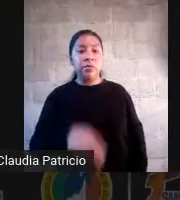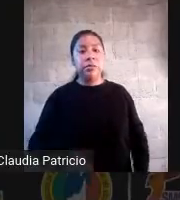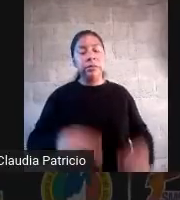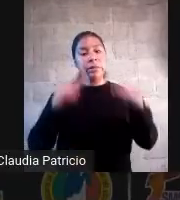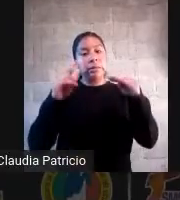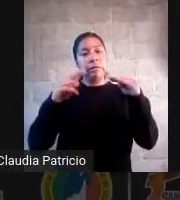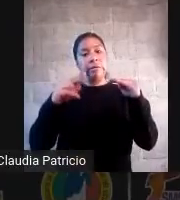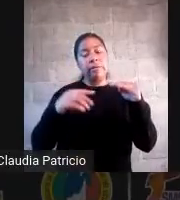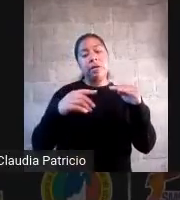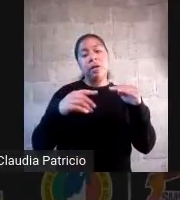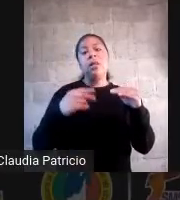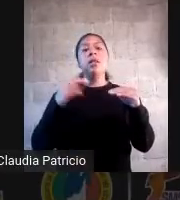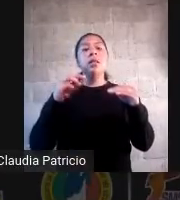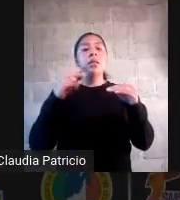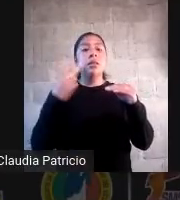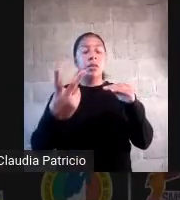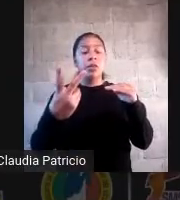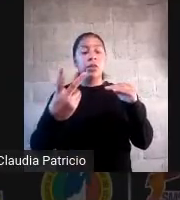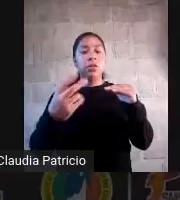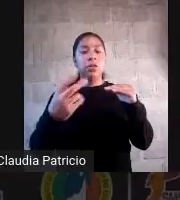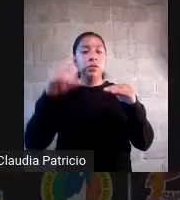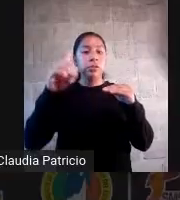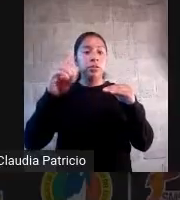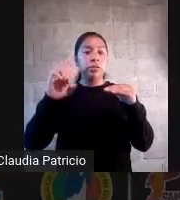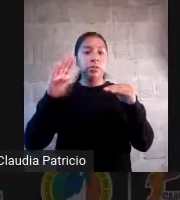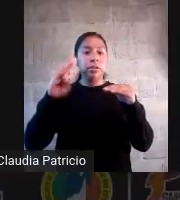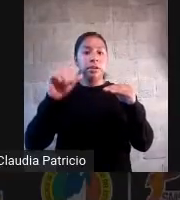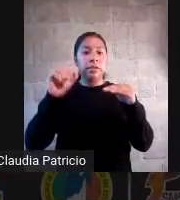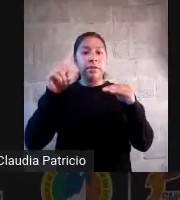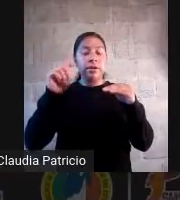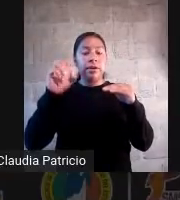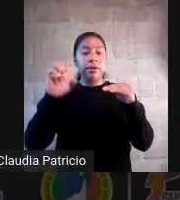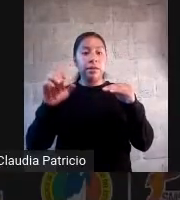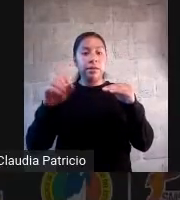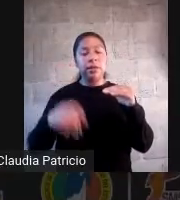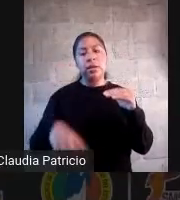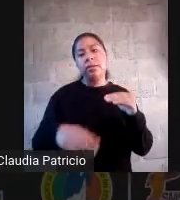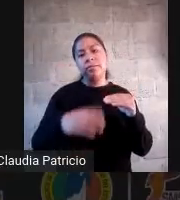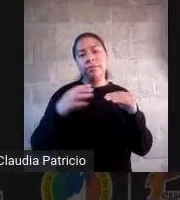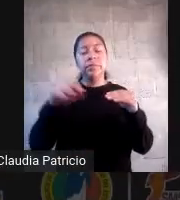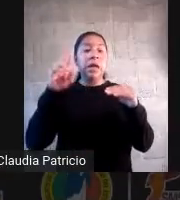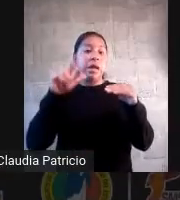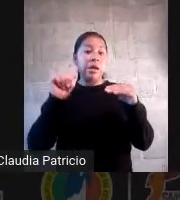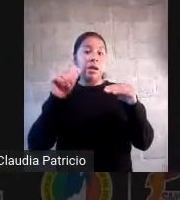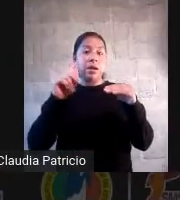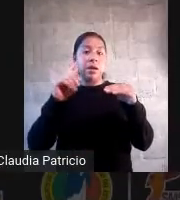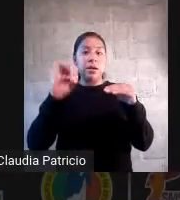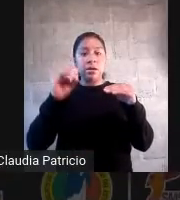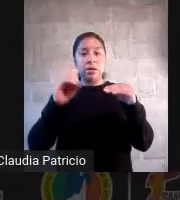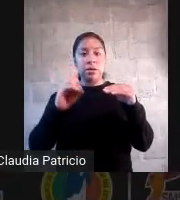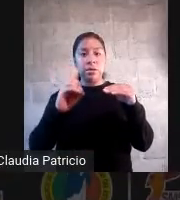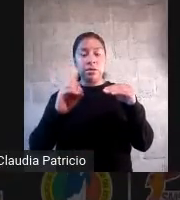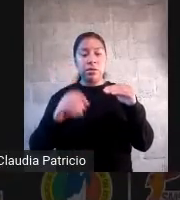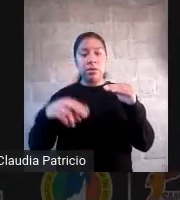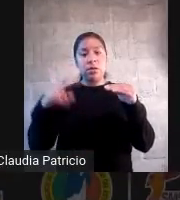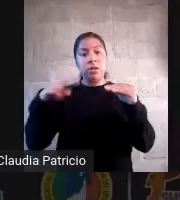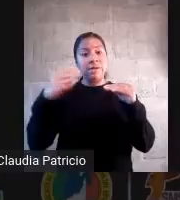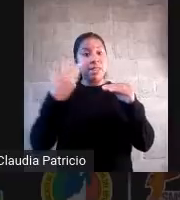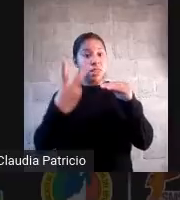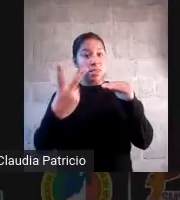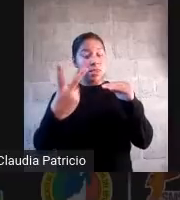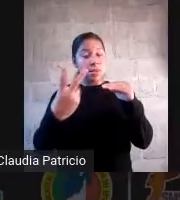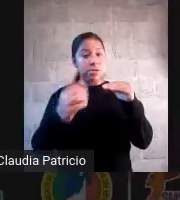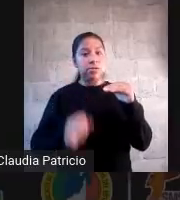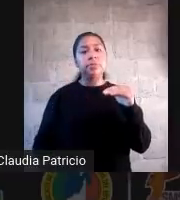estudio un programa de radio un debate todas esas son nivel 2 ah pero nivel